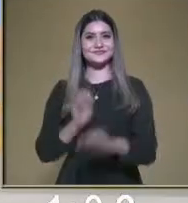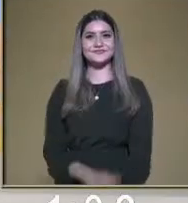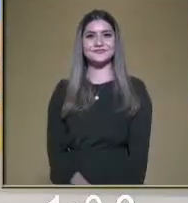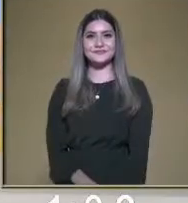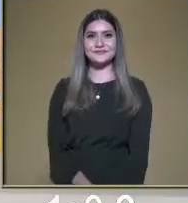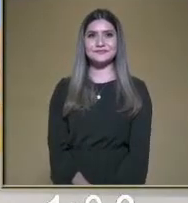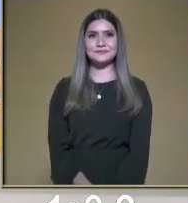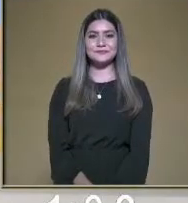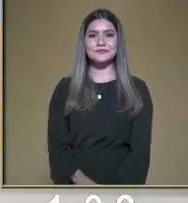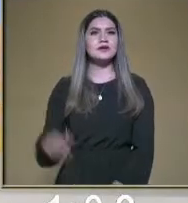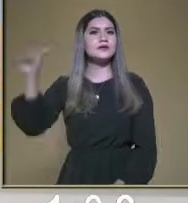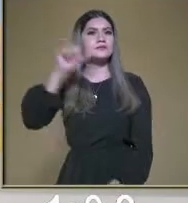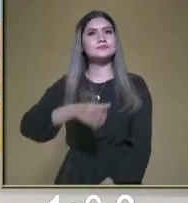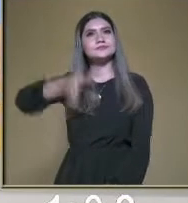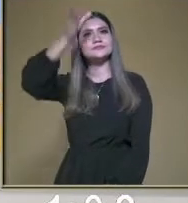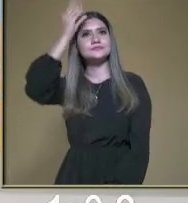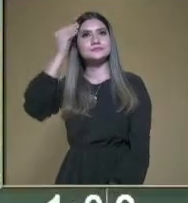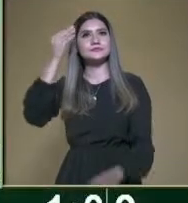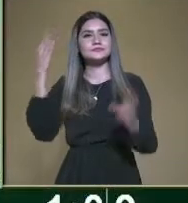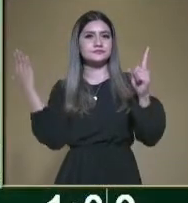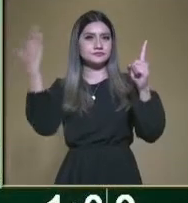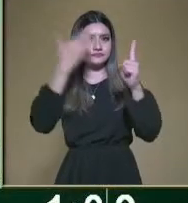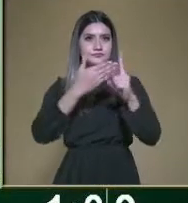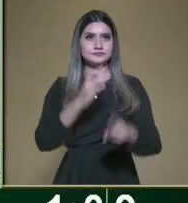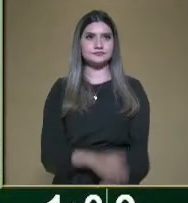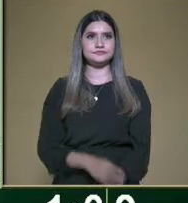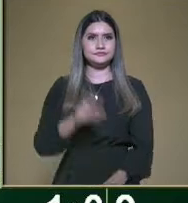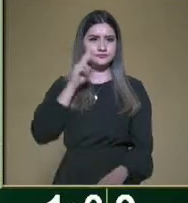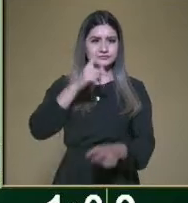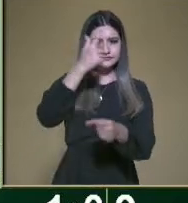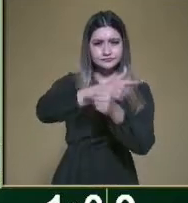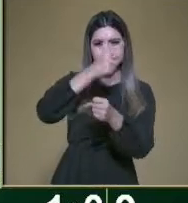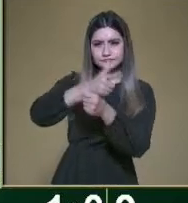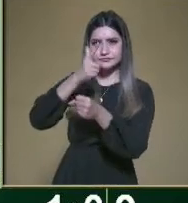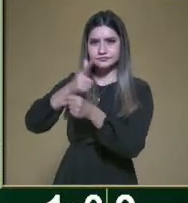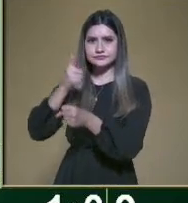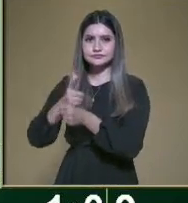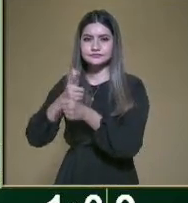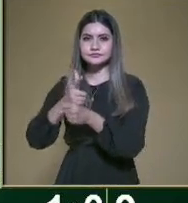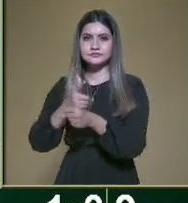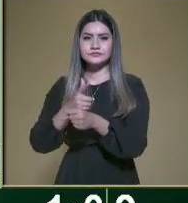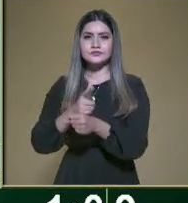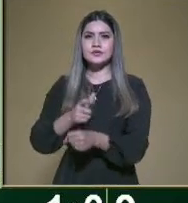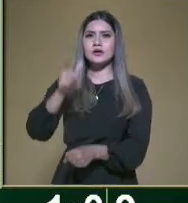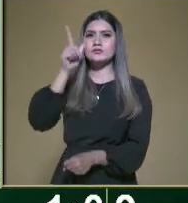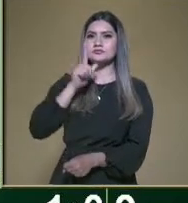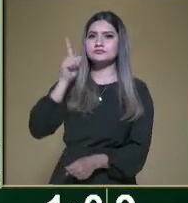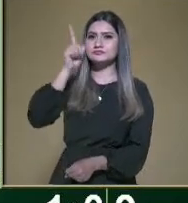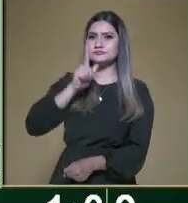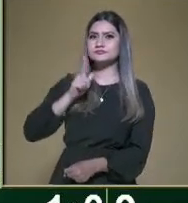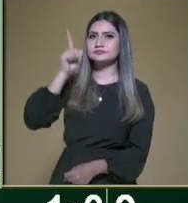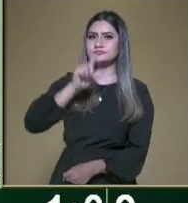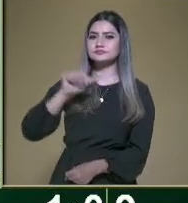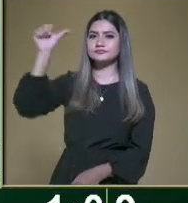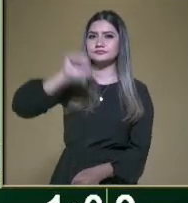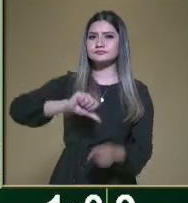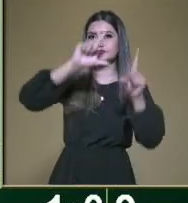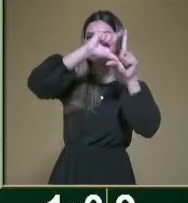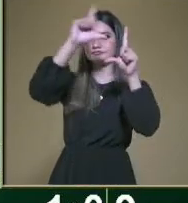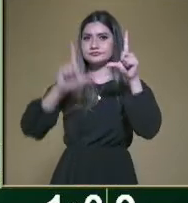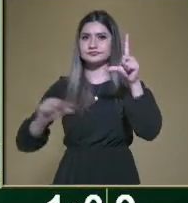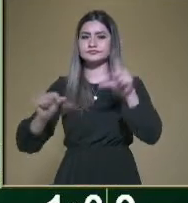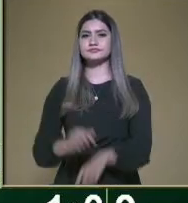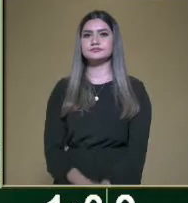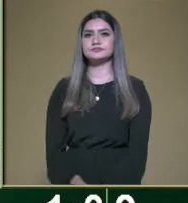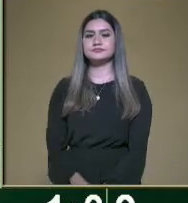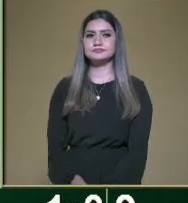el aprendizaje esperado es, aprecia la diversidad lingüística y cultural de nuestro país. Así es, maestra. Por eso decimos